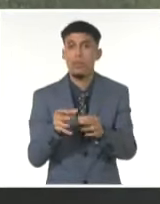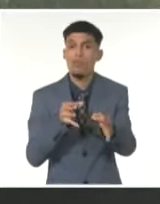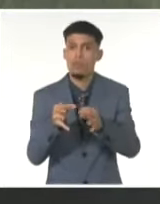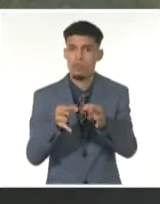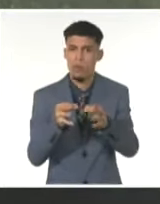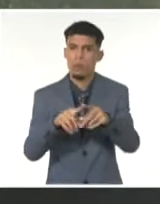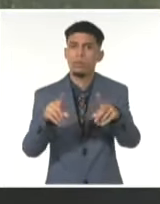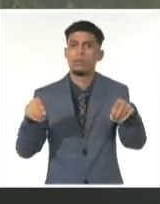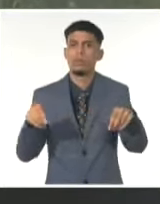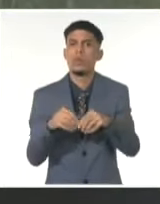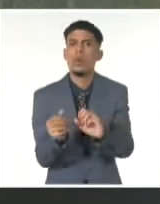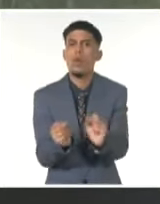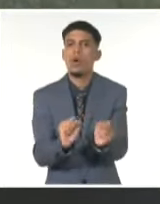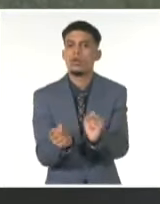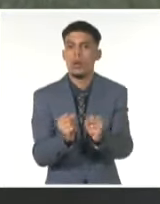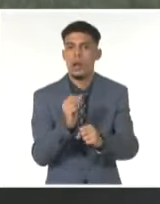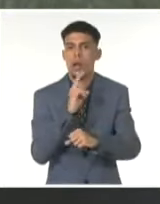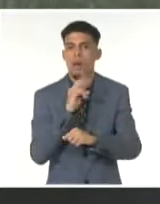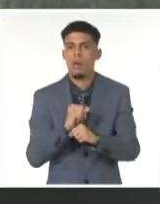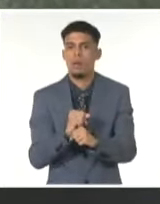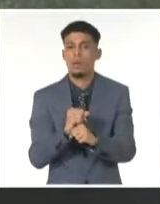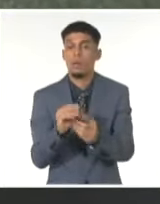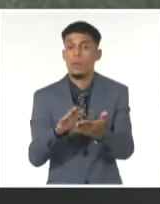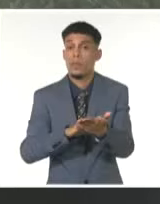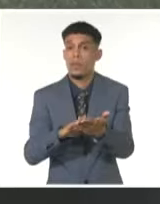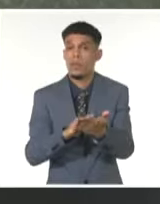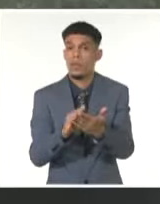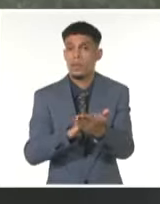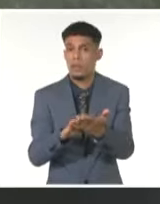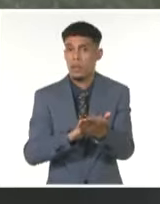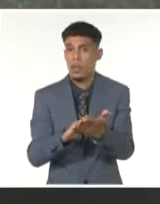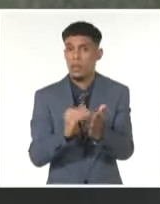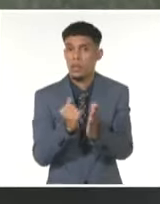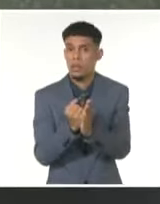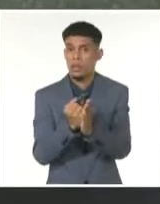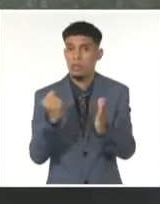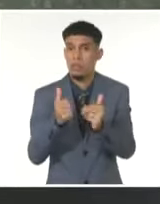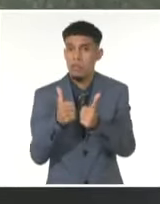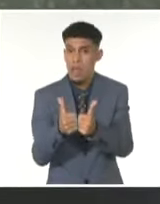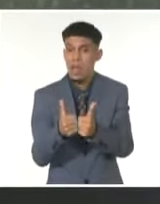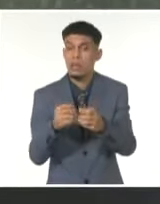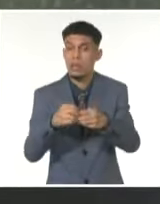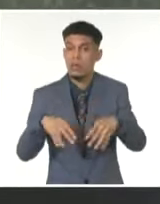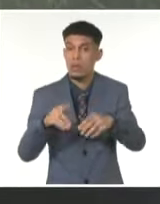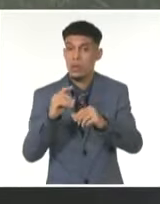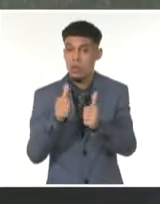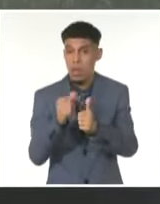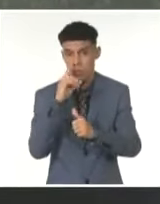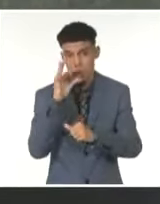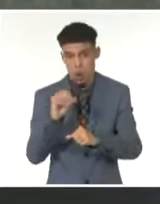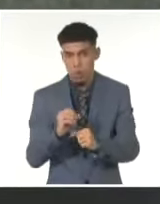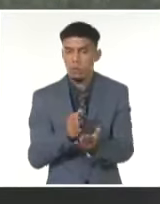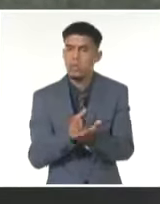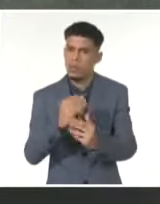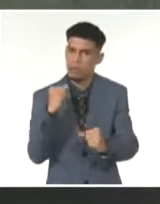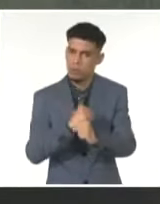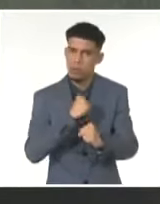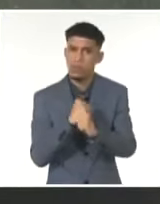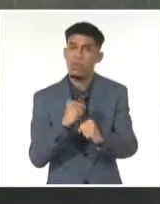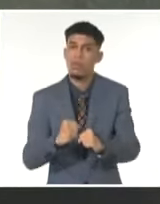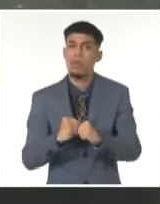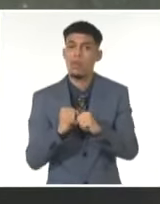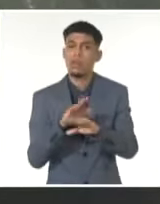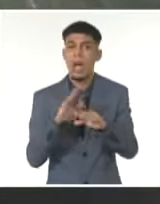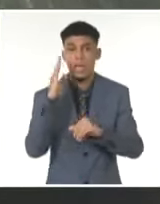embalses. Nadie afirma que la situación se acomoda ahí en San Antonio del Sur. Pero sí hay que decir que se está trabajando y duro. Ya